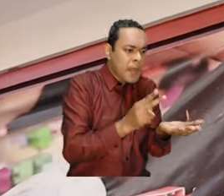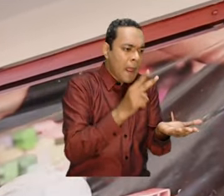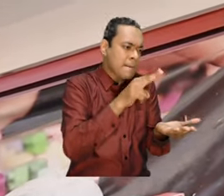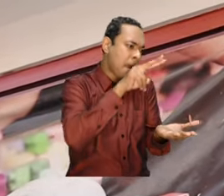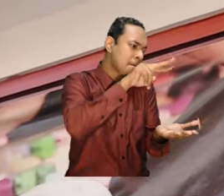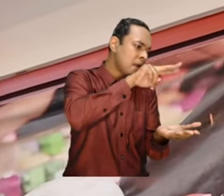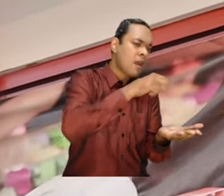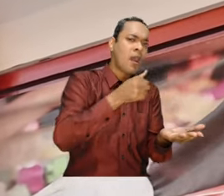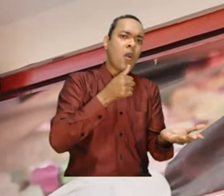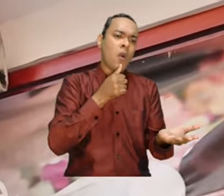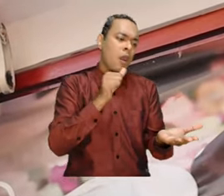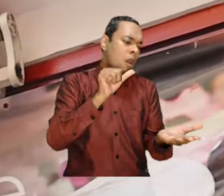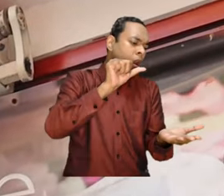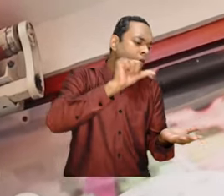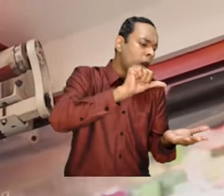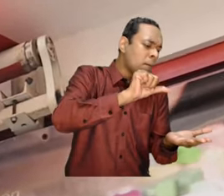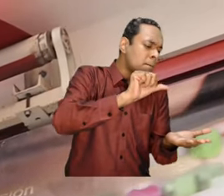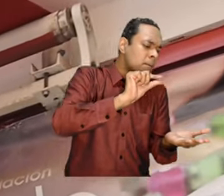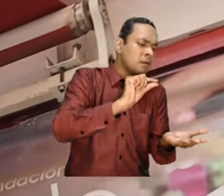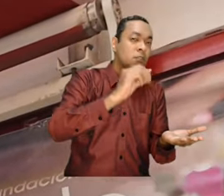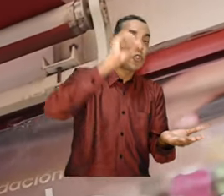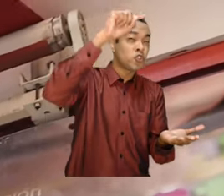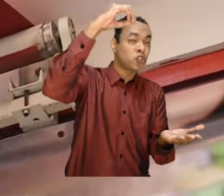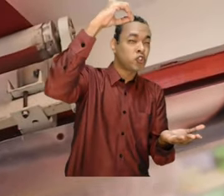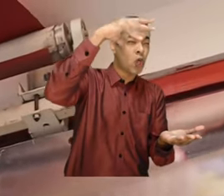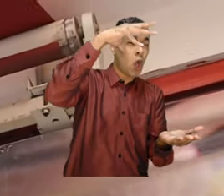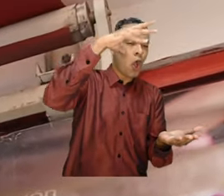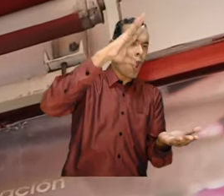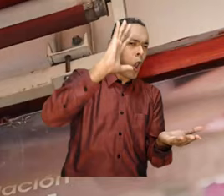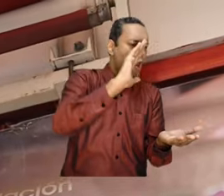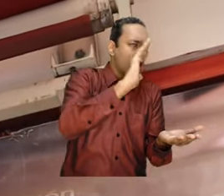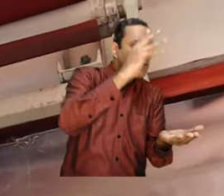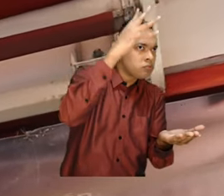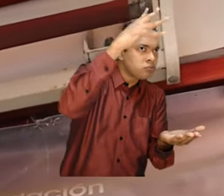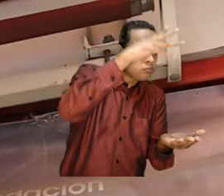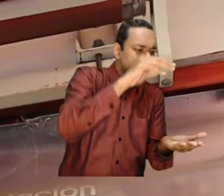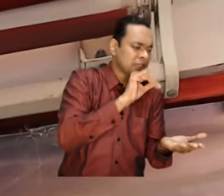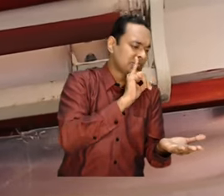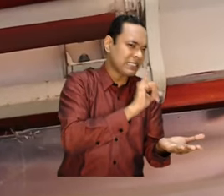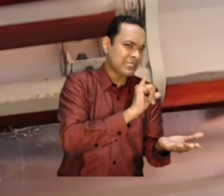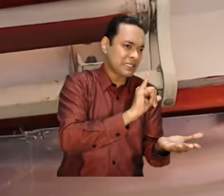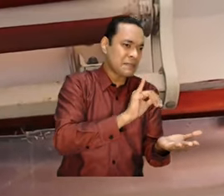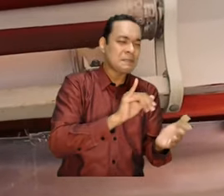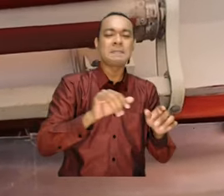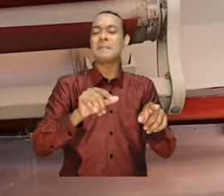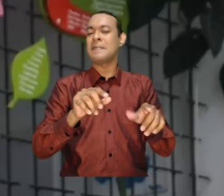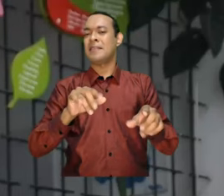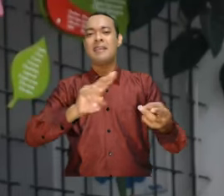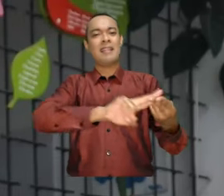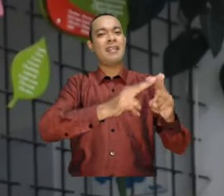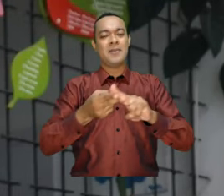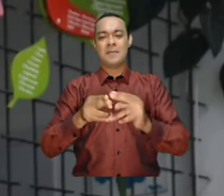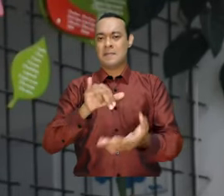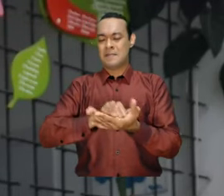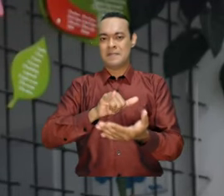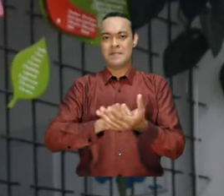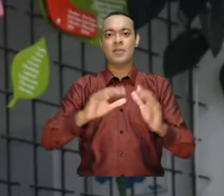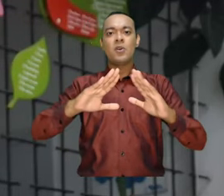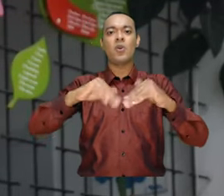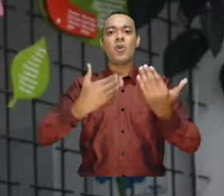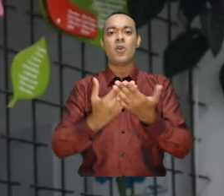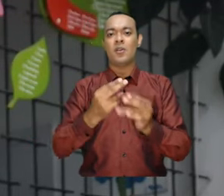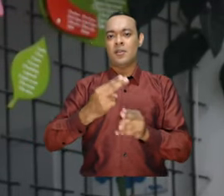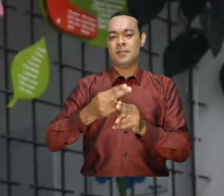y también se le echaba poquita agua no estaba siempre bajo el sol. Entonces creemos que el colegio La Fonten y que cualquier